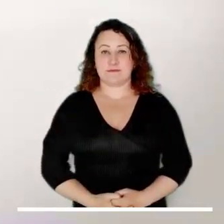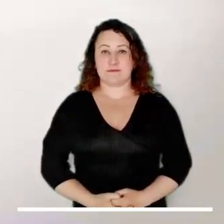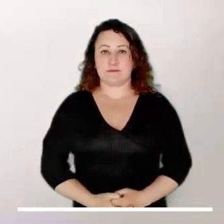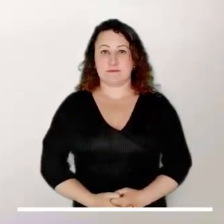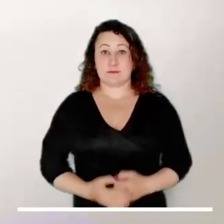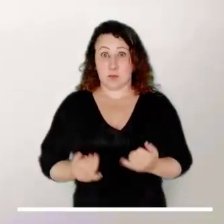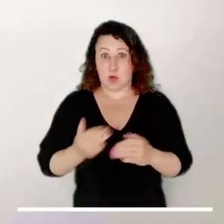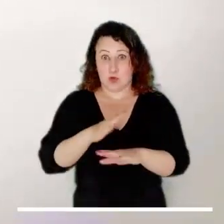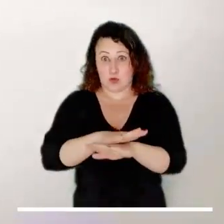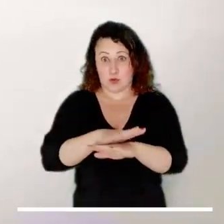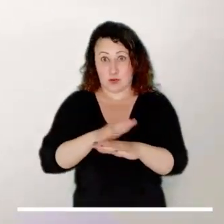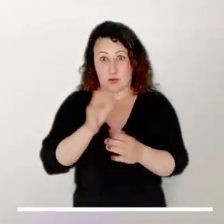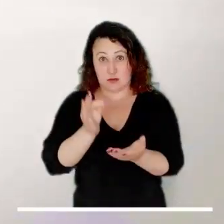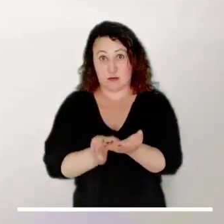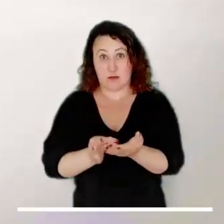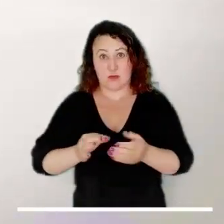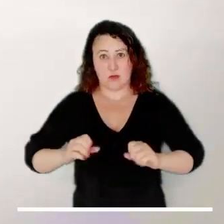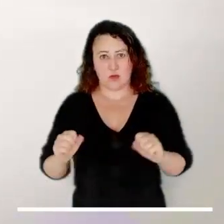Caquetá.